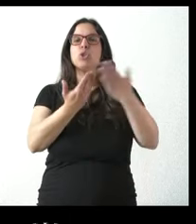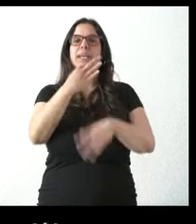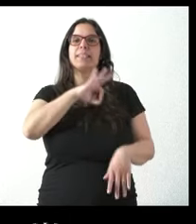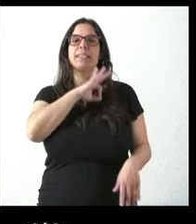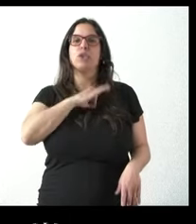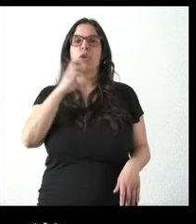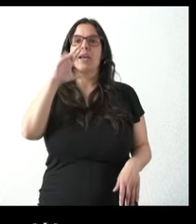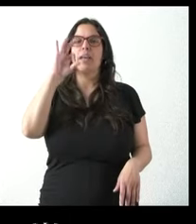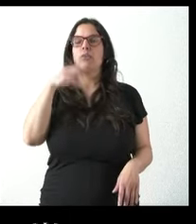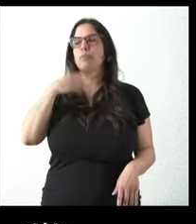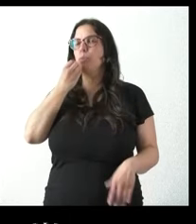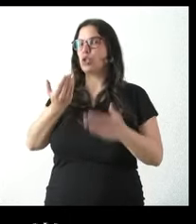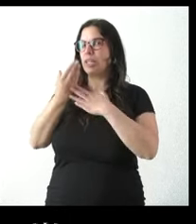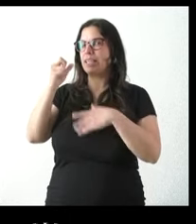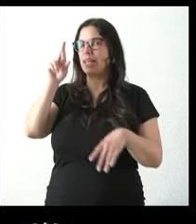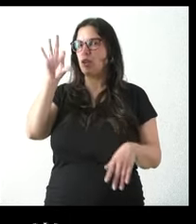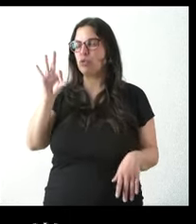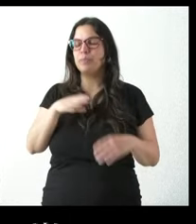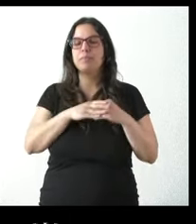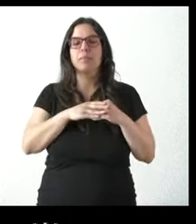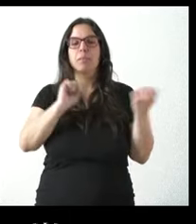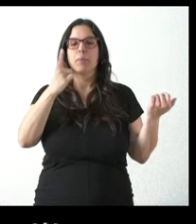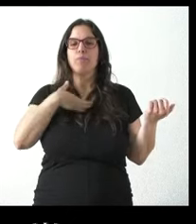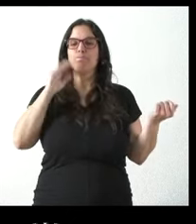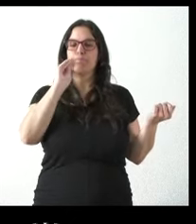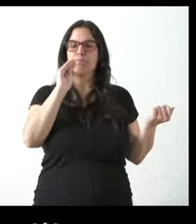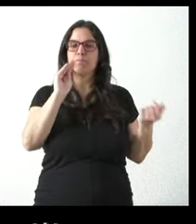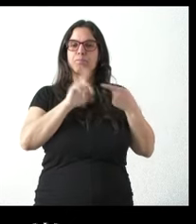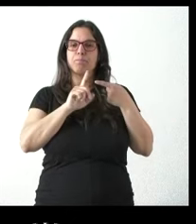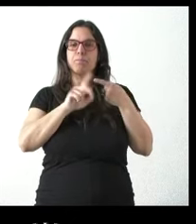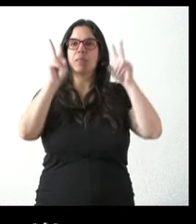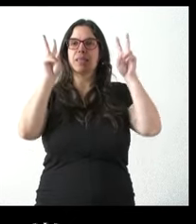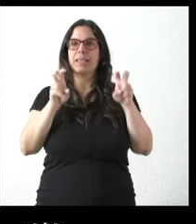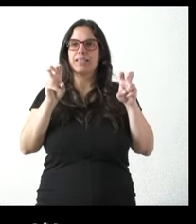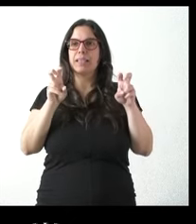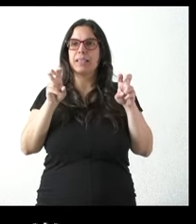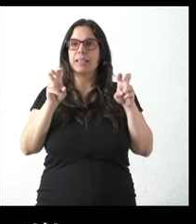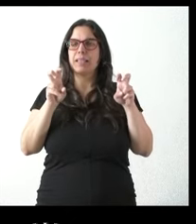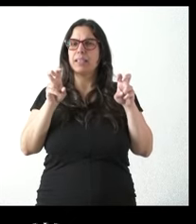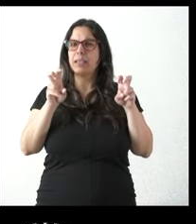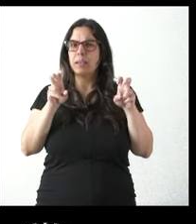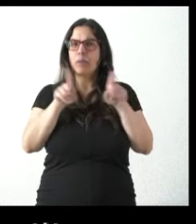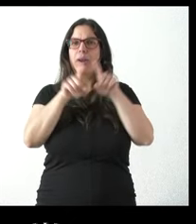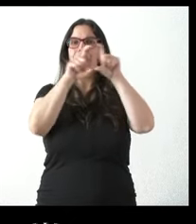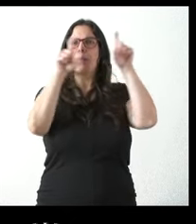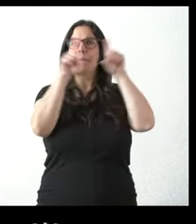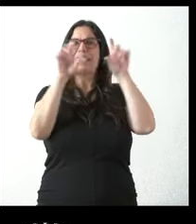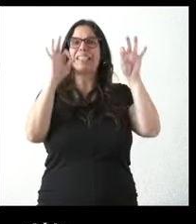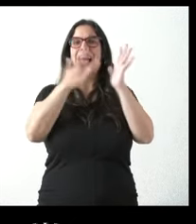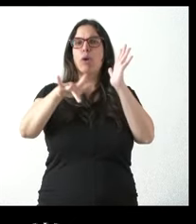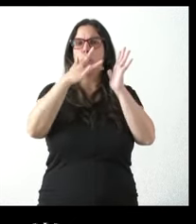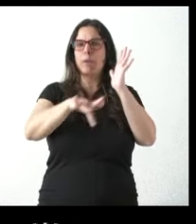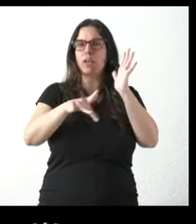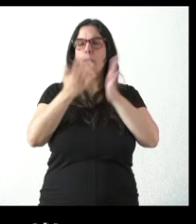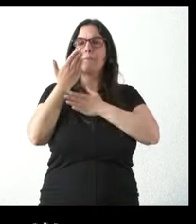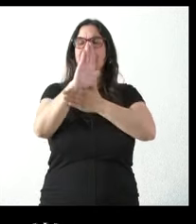buenos días Carlos quería preguntar en primer lugar por el tema del alto en aluminio una presenta un ERTE es